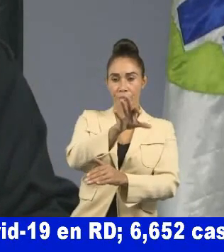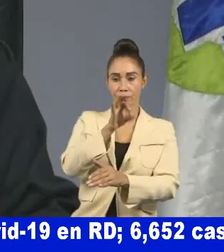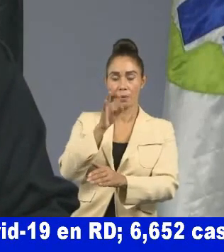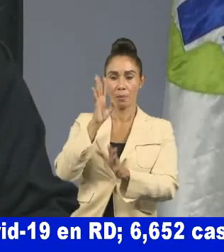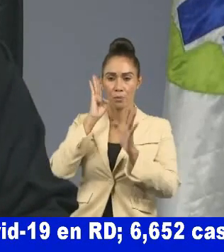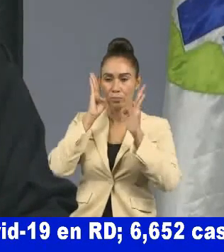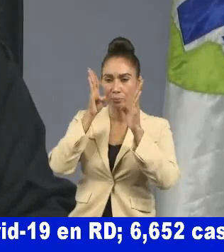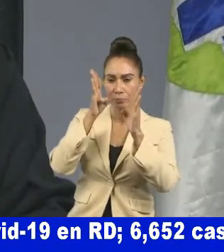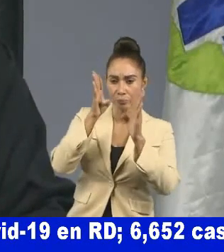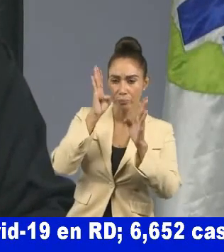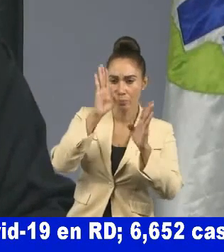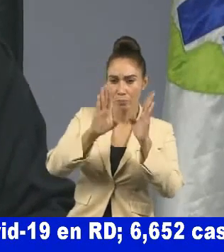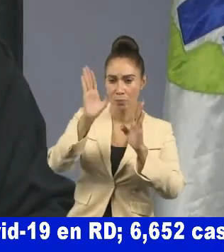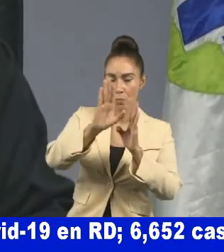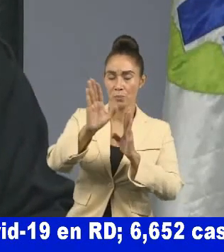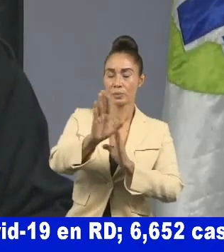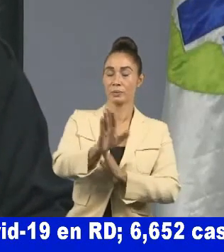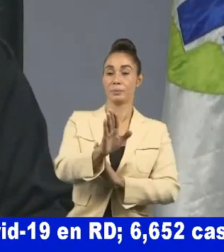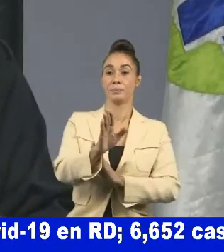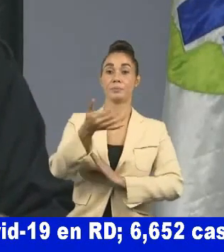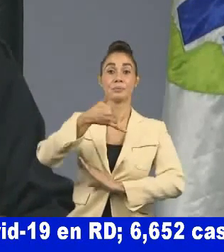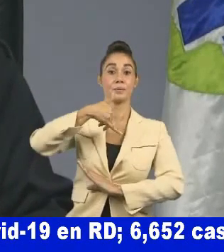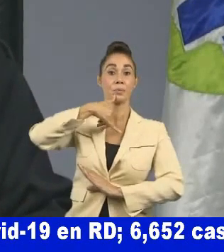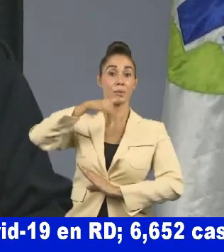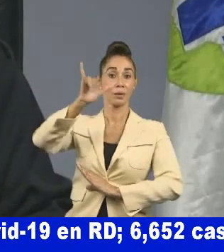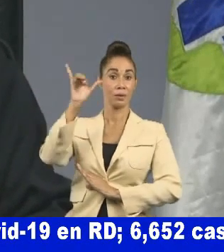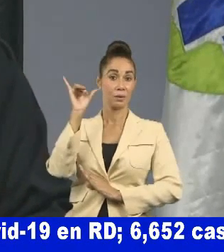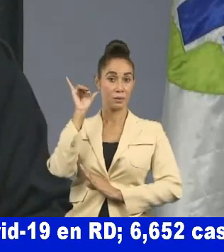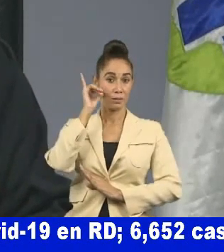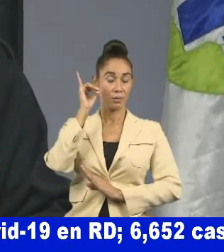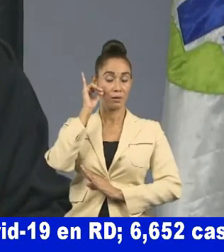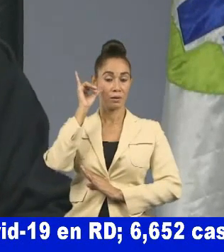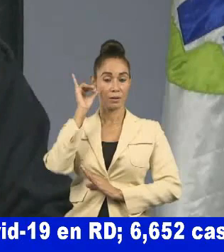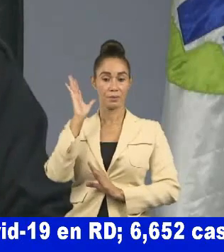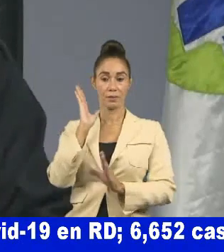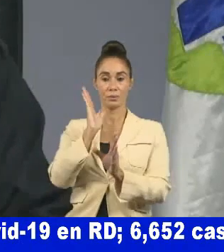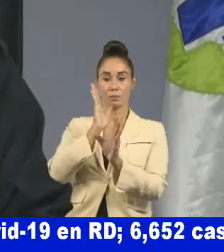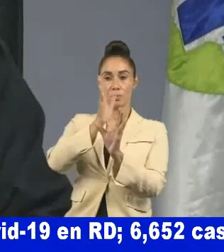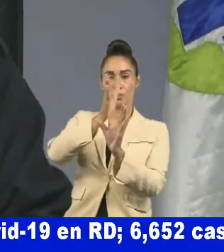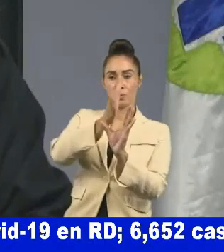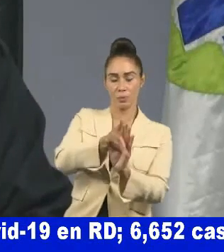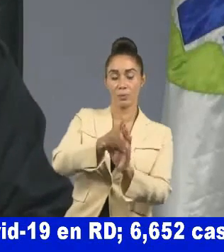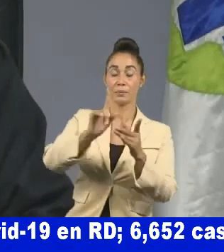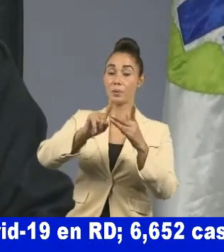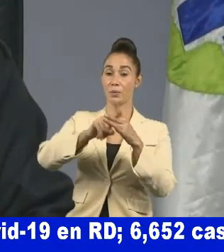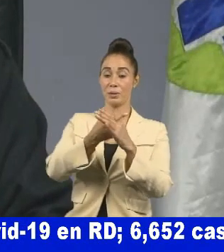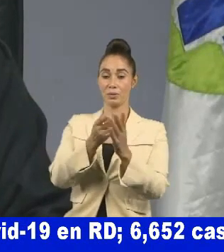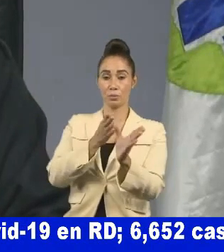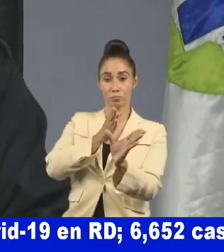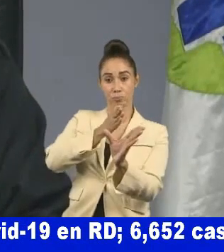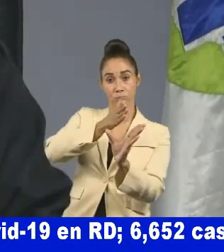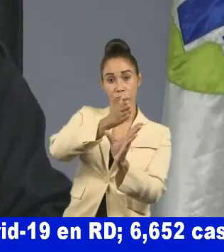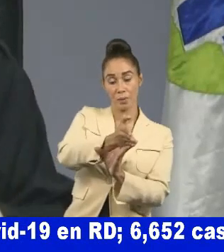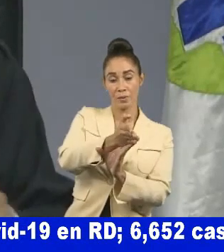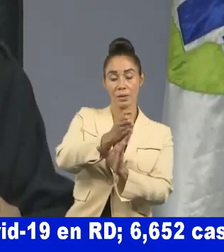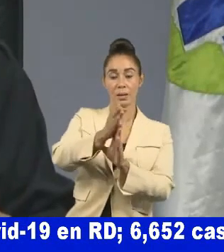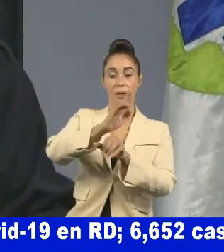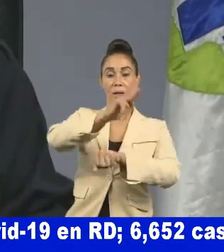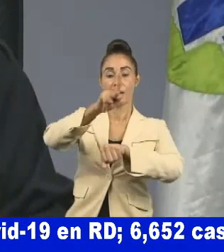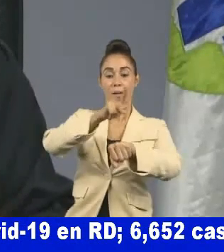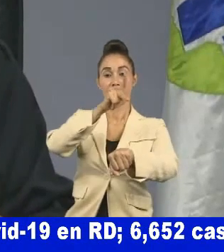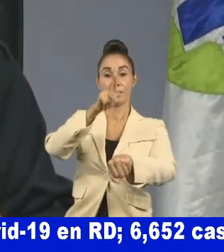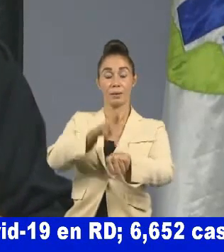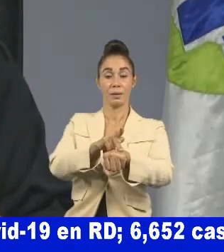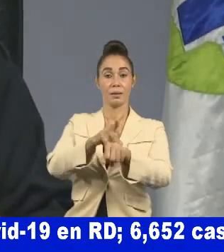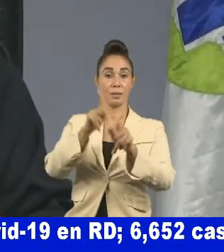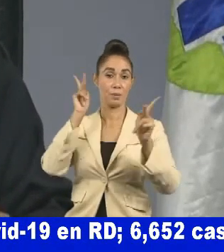haciendo alusión. En el día de ayer hicimos una intervención o inició la intervención de la provincia de